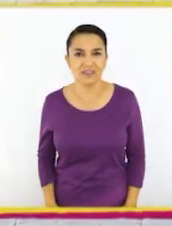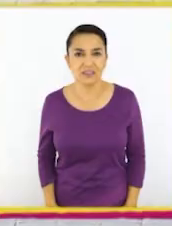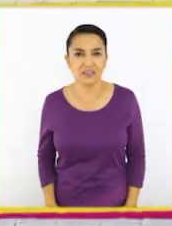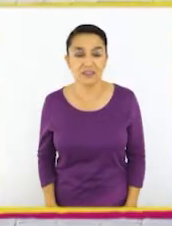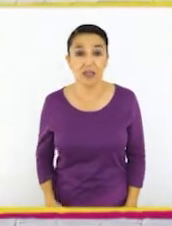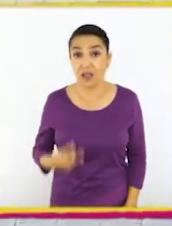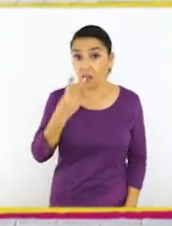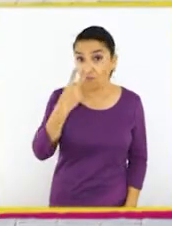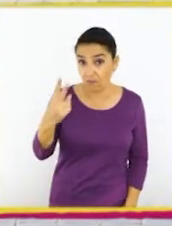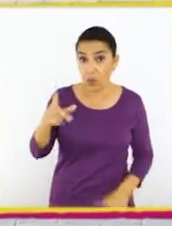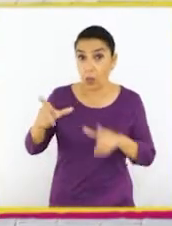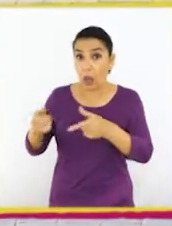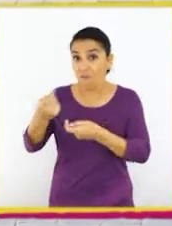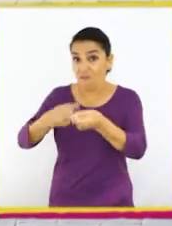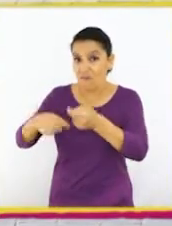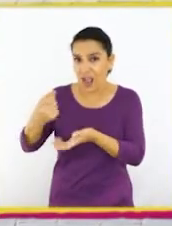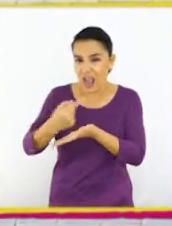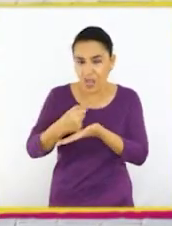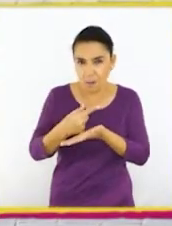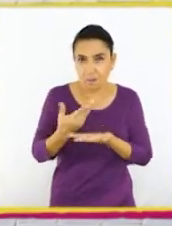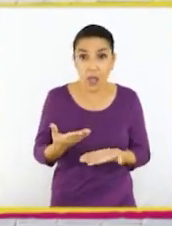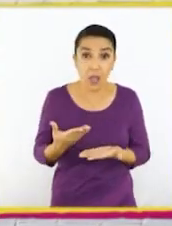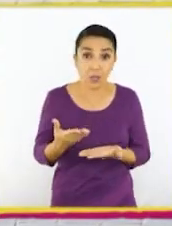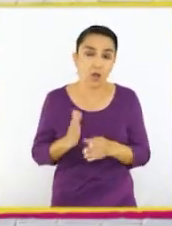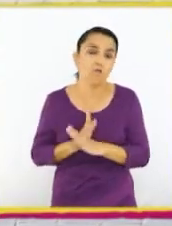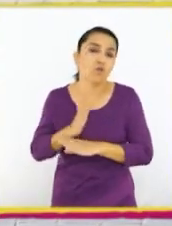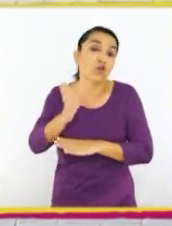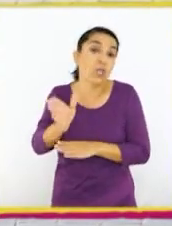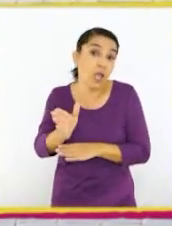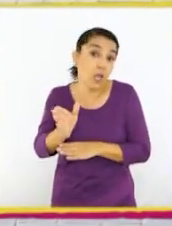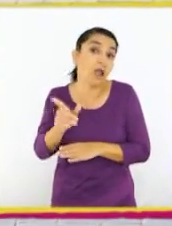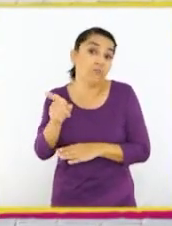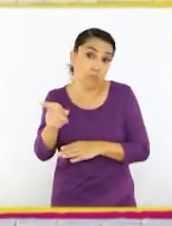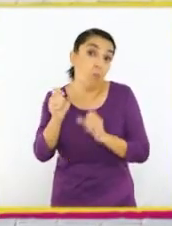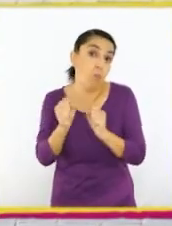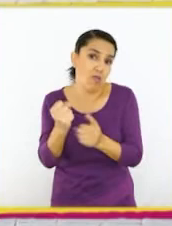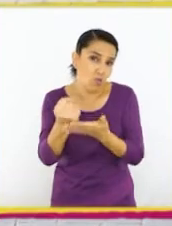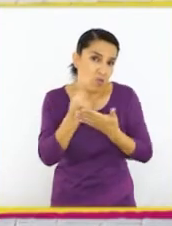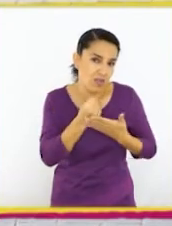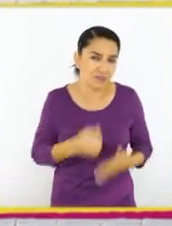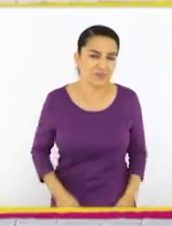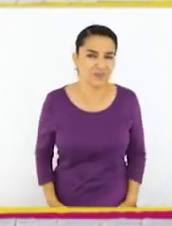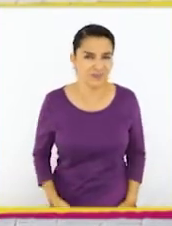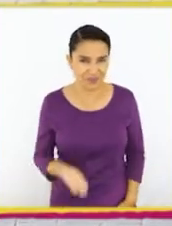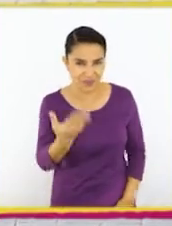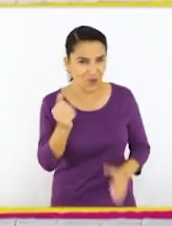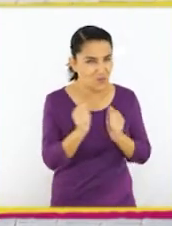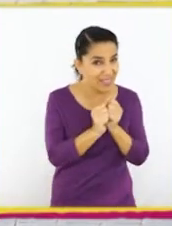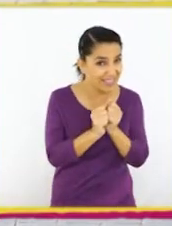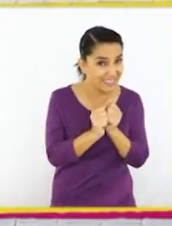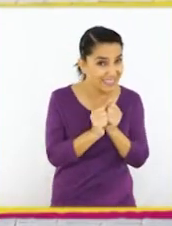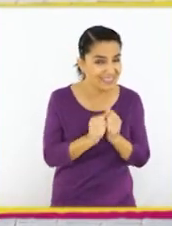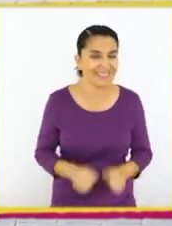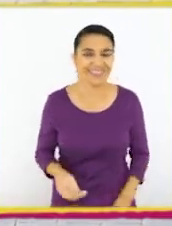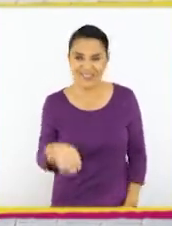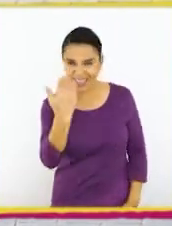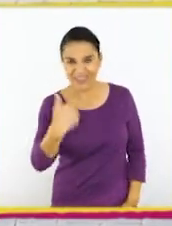Por allá veo una farmacia. Mejor voy a ir para ver si ellos me pueden ayudar. ¿Me acompañan?